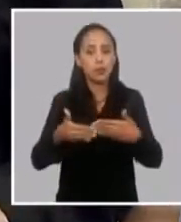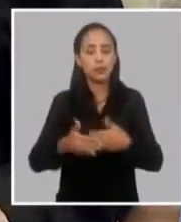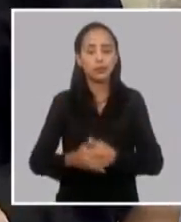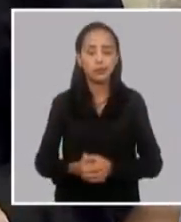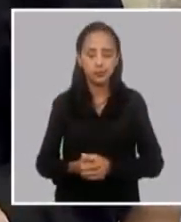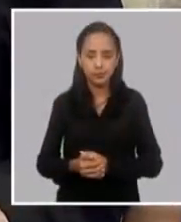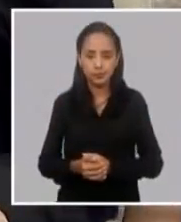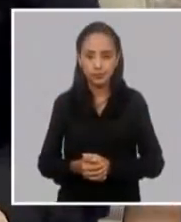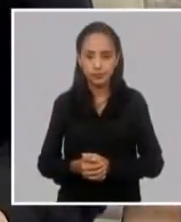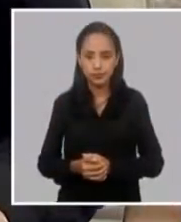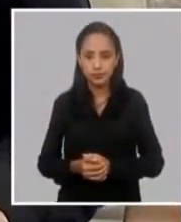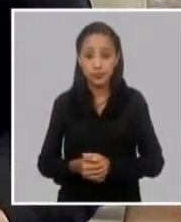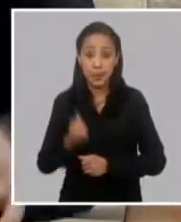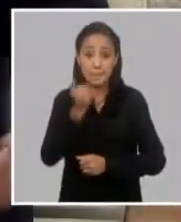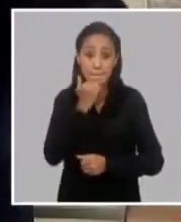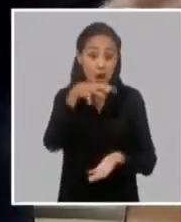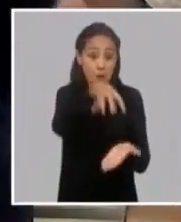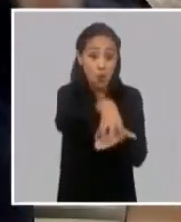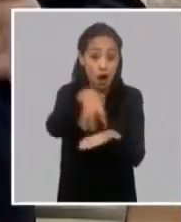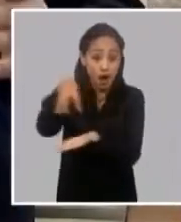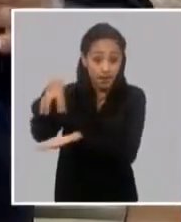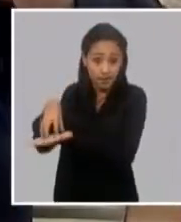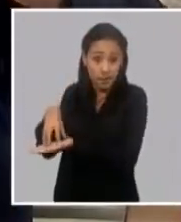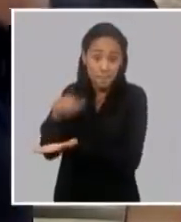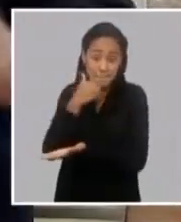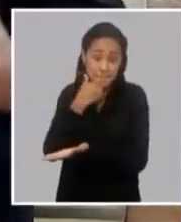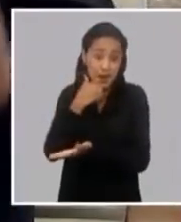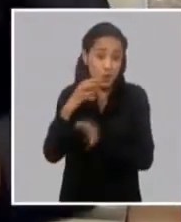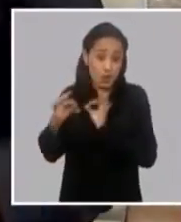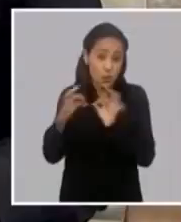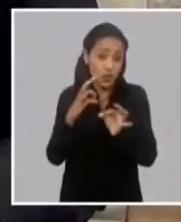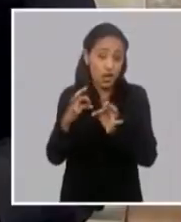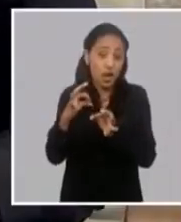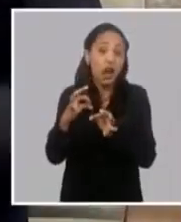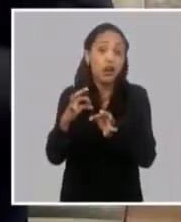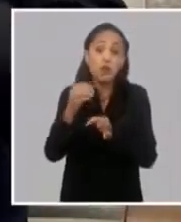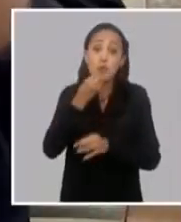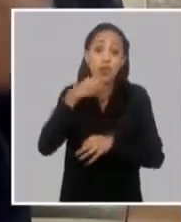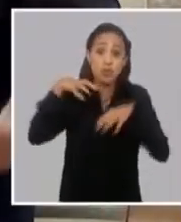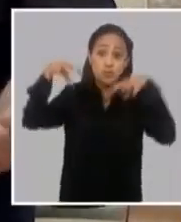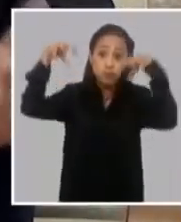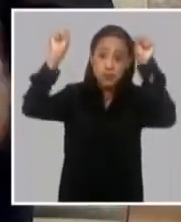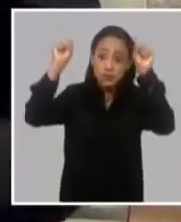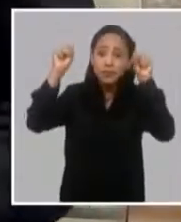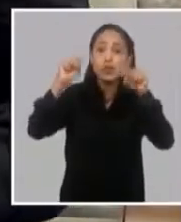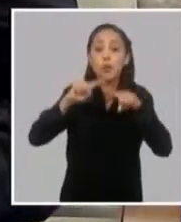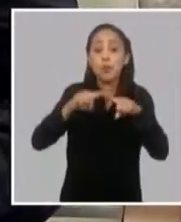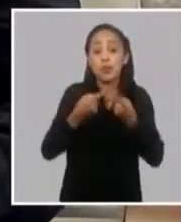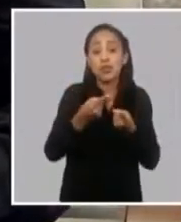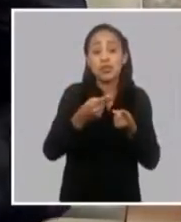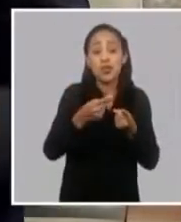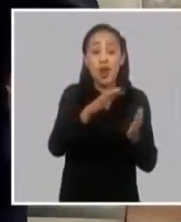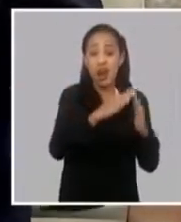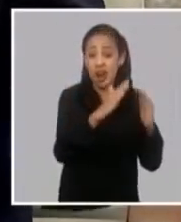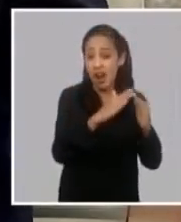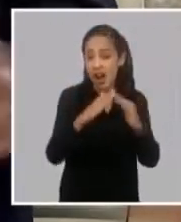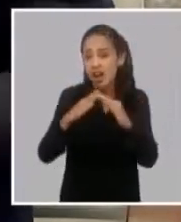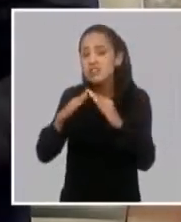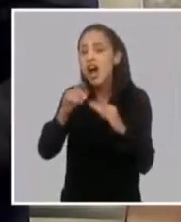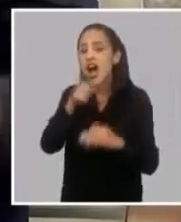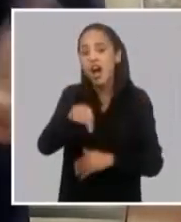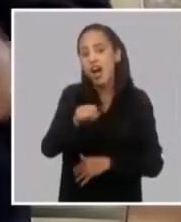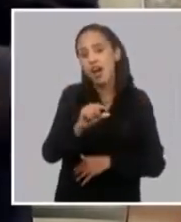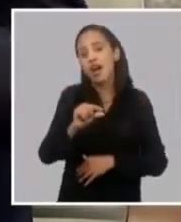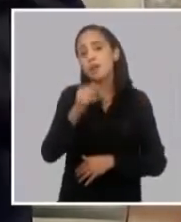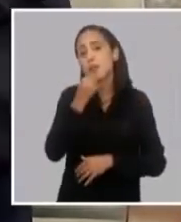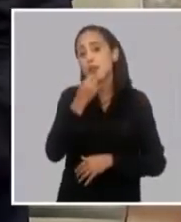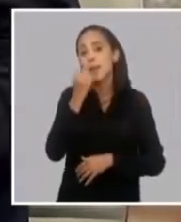existir más circuitos protegidos, son menos los circuitos que son apagables, por así decirlo. Y por tanto, ha